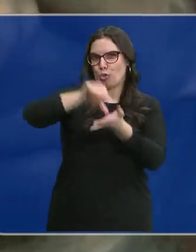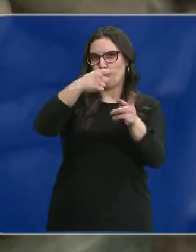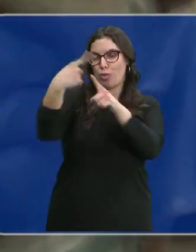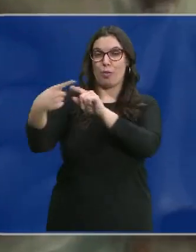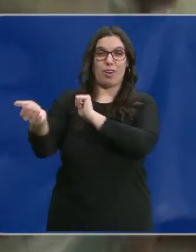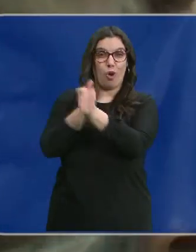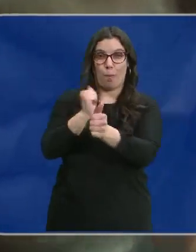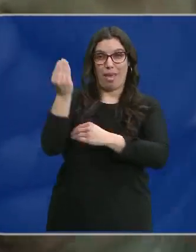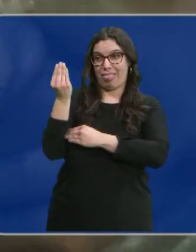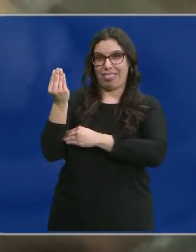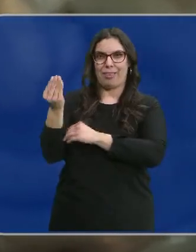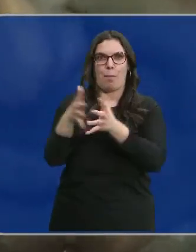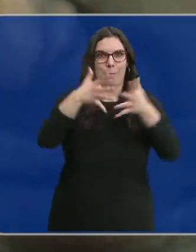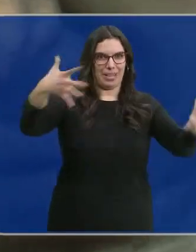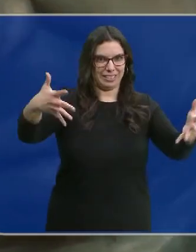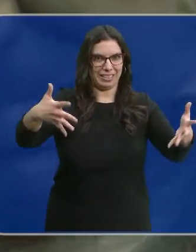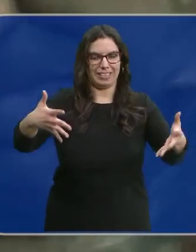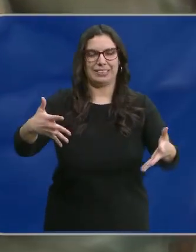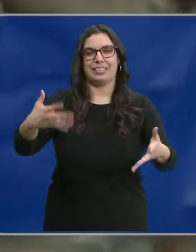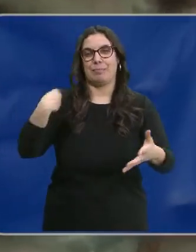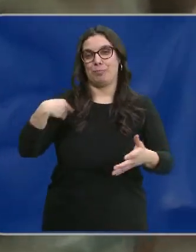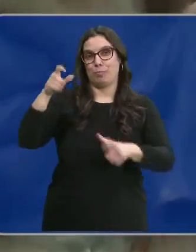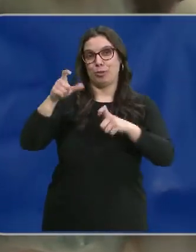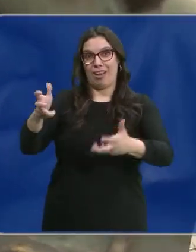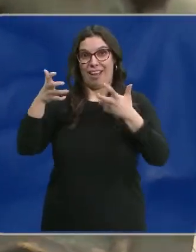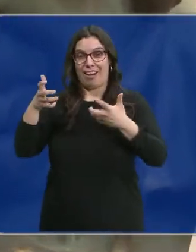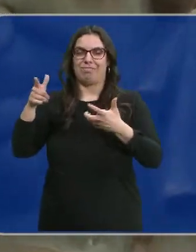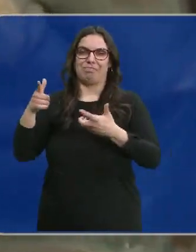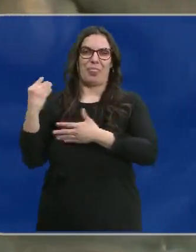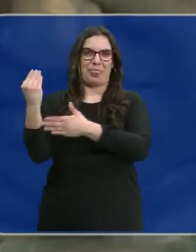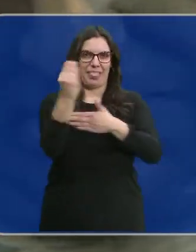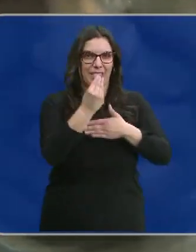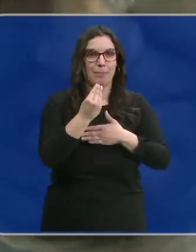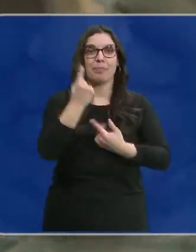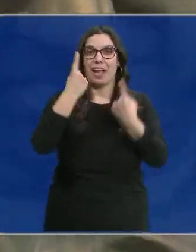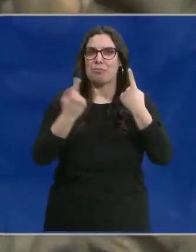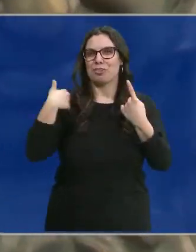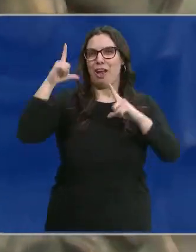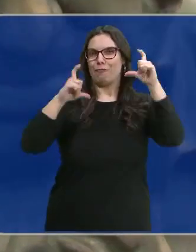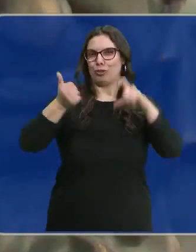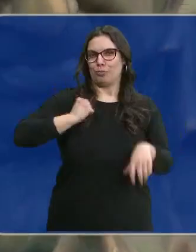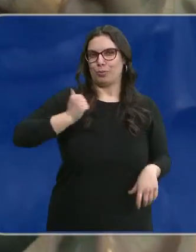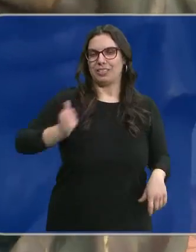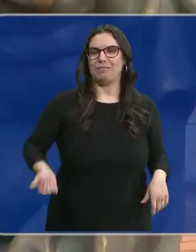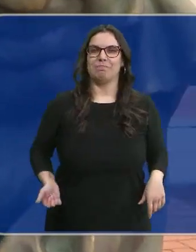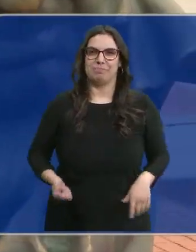una réplica de esa estatua que tendrán los ganadores el 10 de febrero y mucha gente ya le está haciendo fotos.